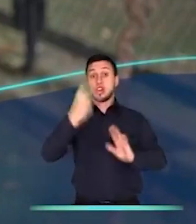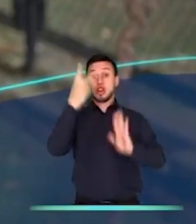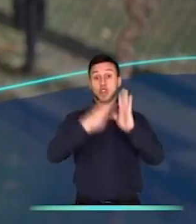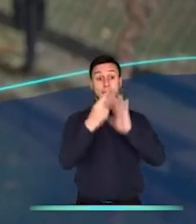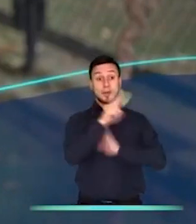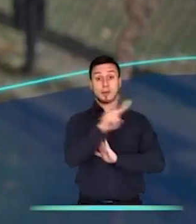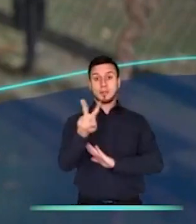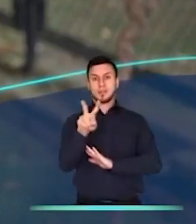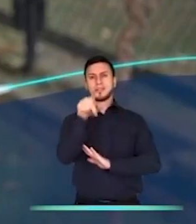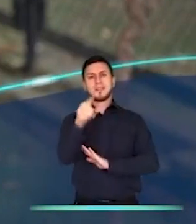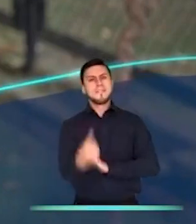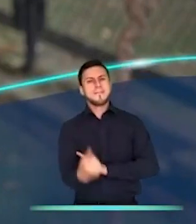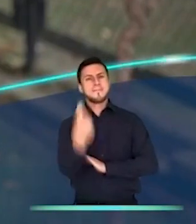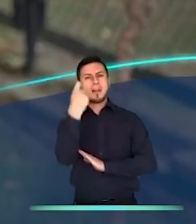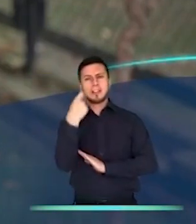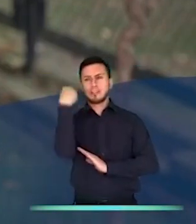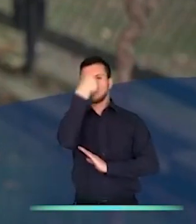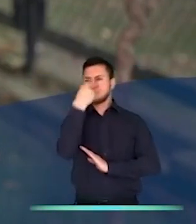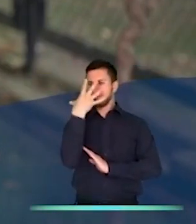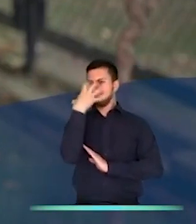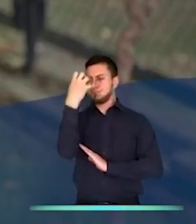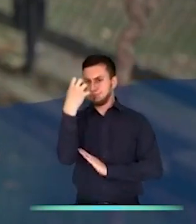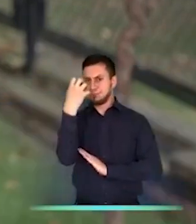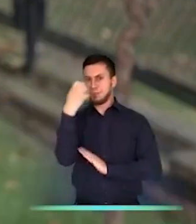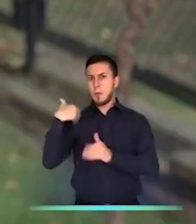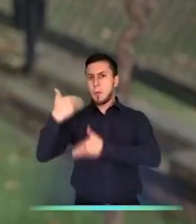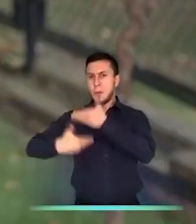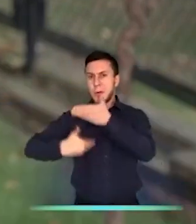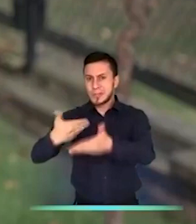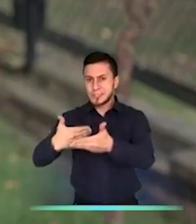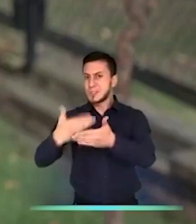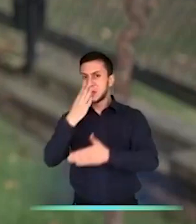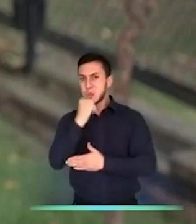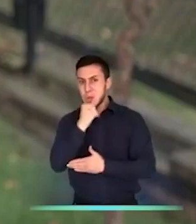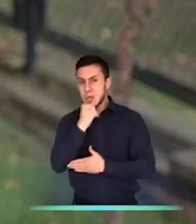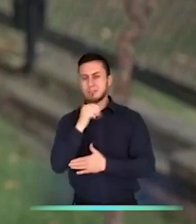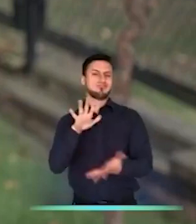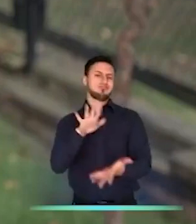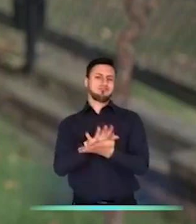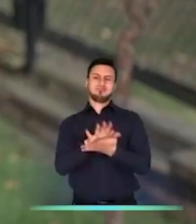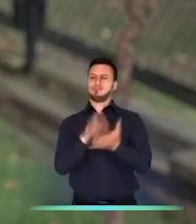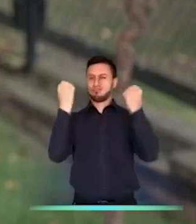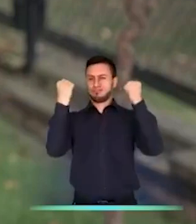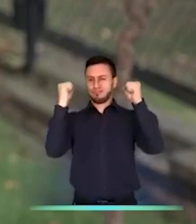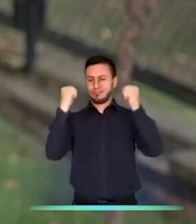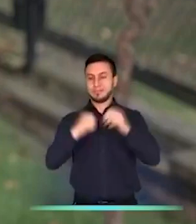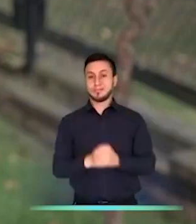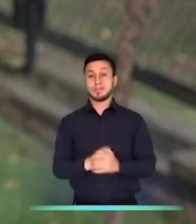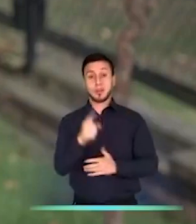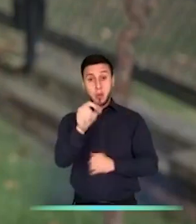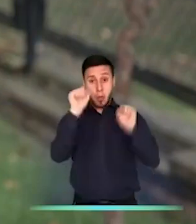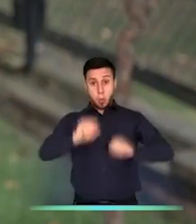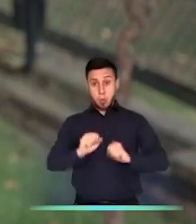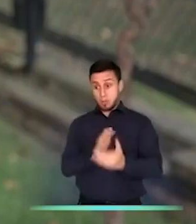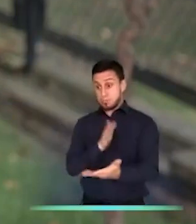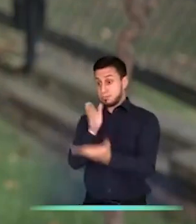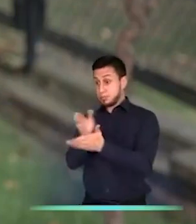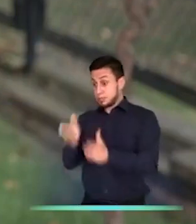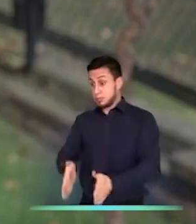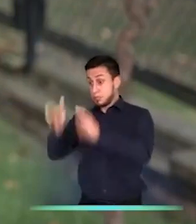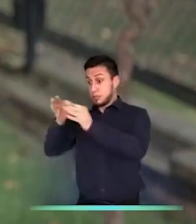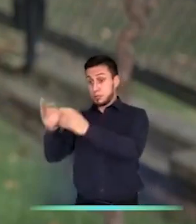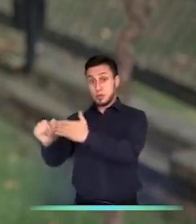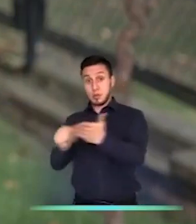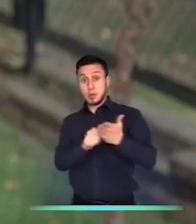2022 y por alguna razón no pudiste concluir la validación biométrica facial? No te preocupes, puedes